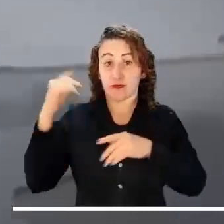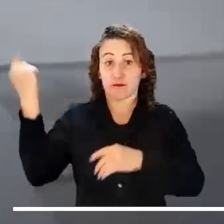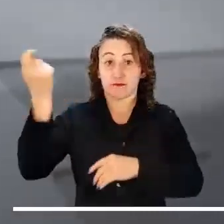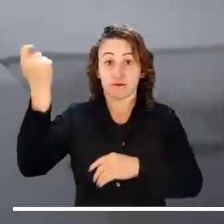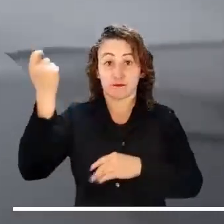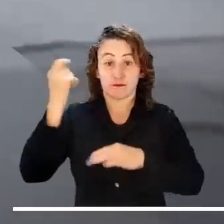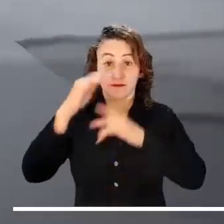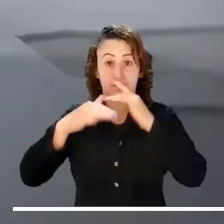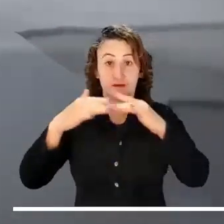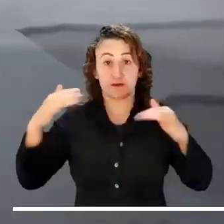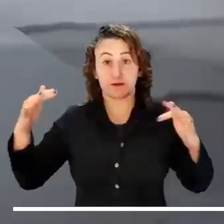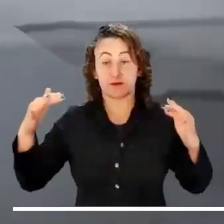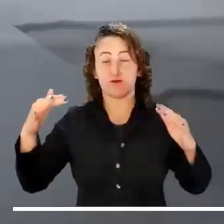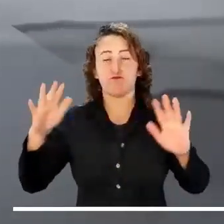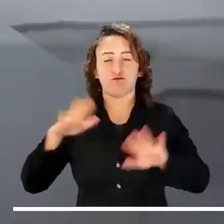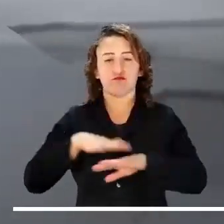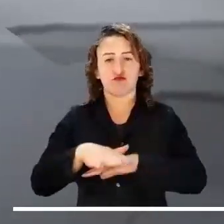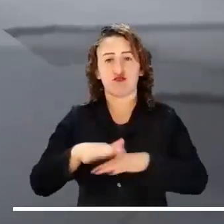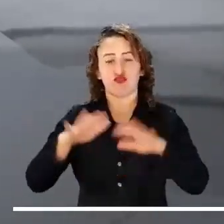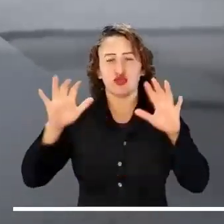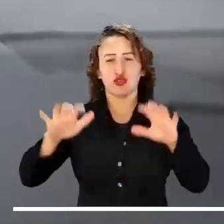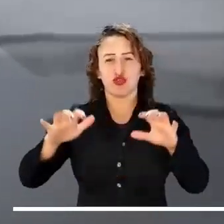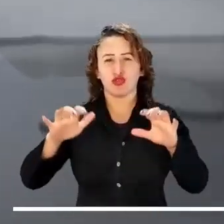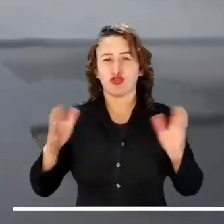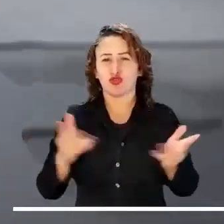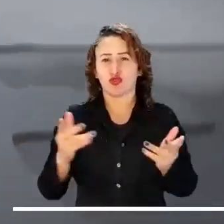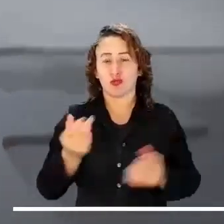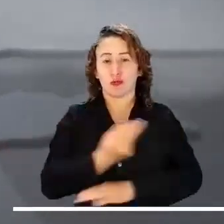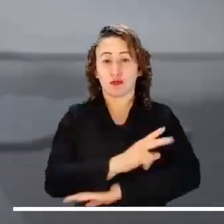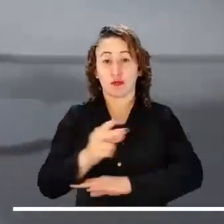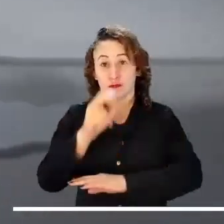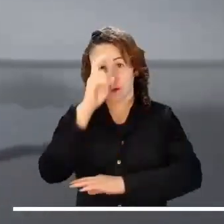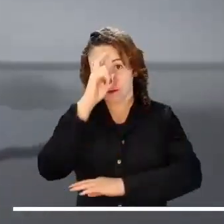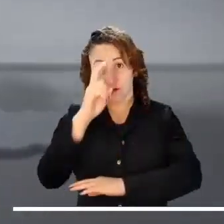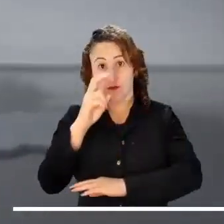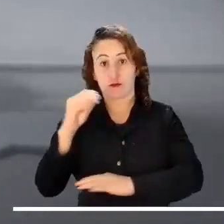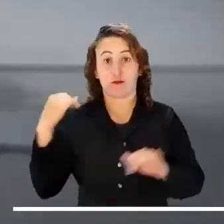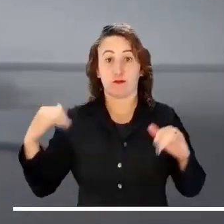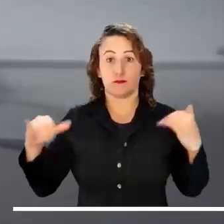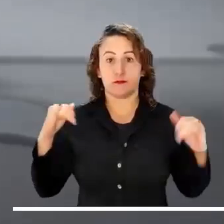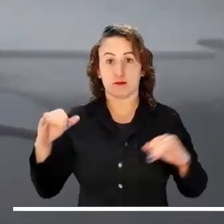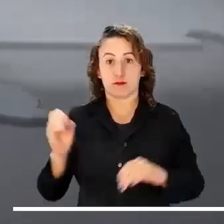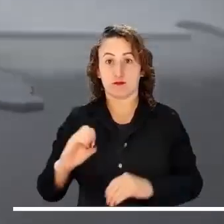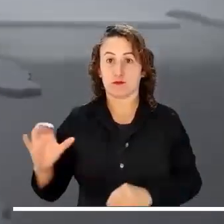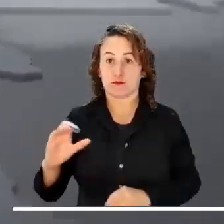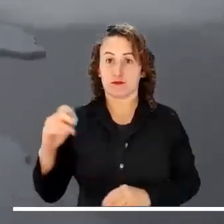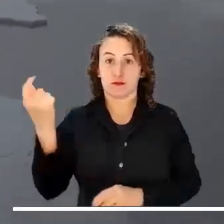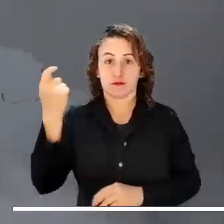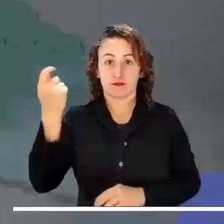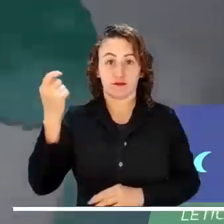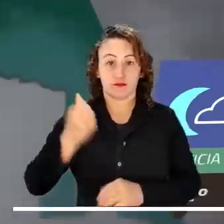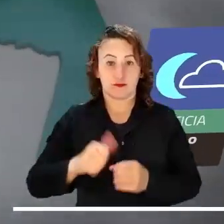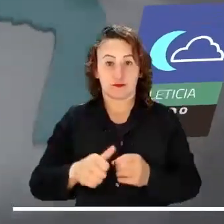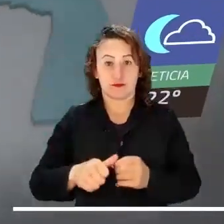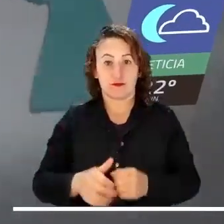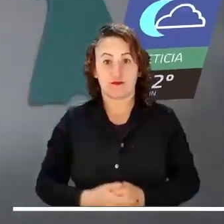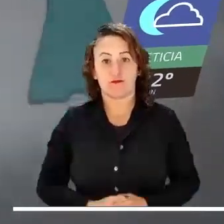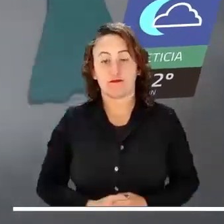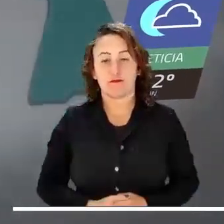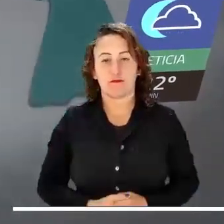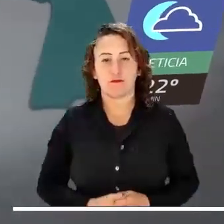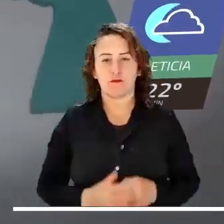nubes se irán agrupando en el cielo llanero y podrían favorecer la aparición de lluvias en el norte de Bichada, Casanare,